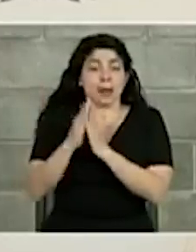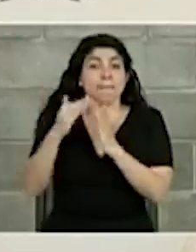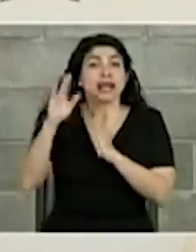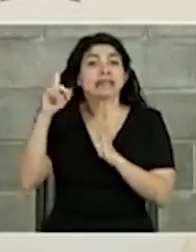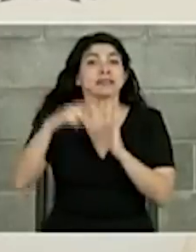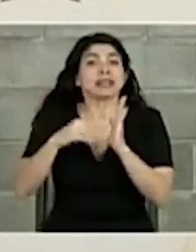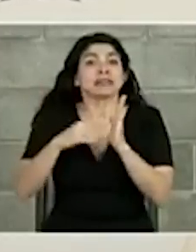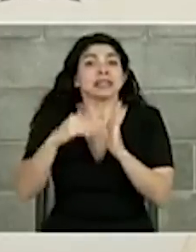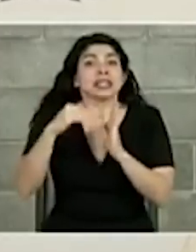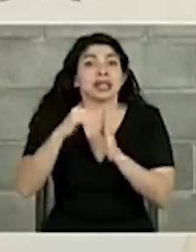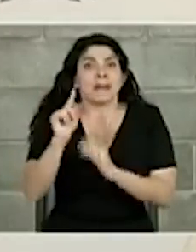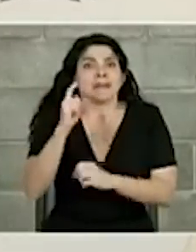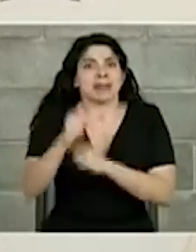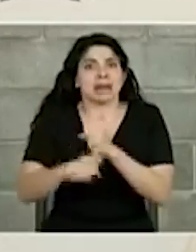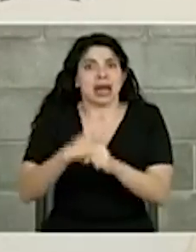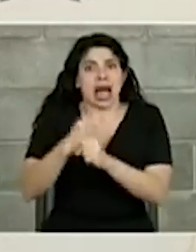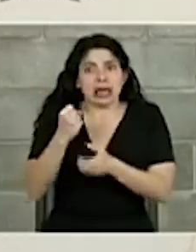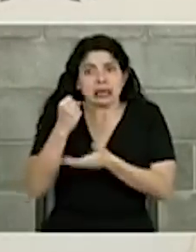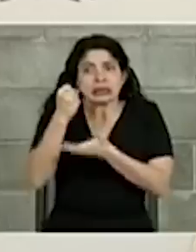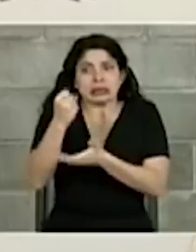millones dedicados a eso.